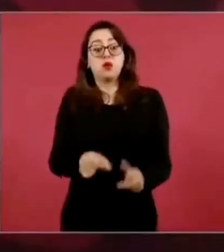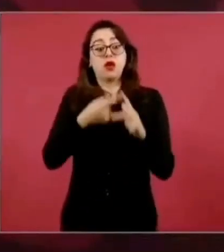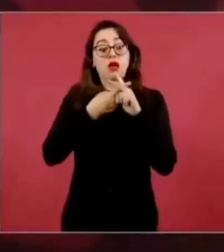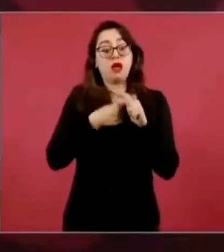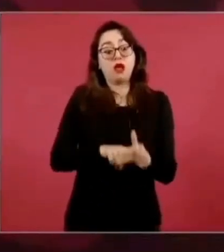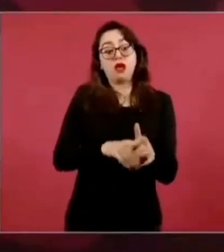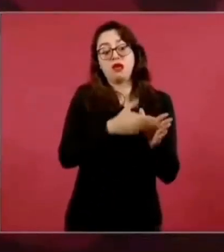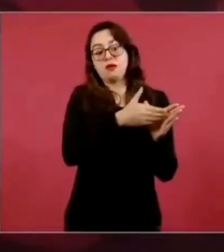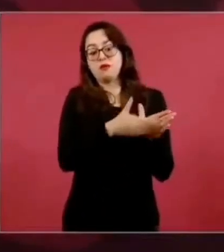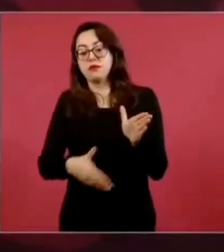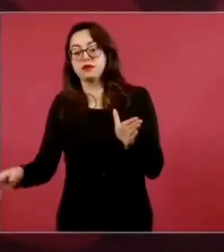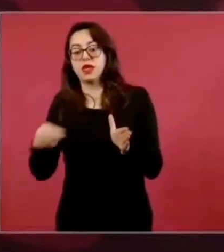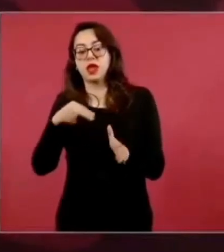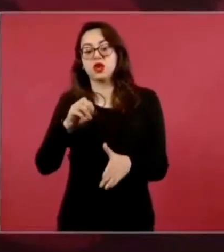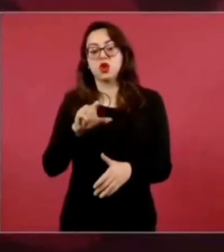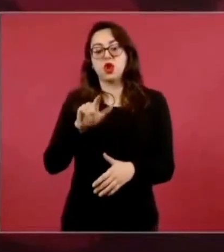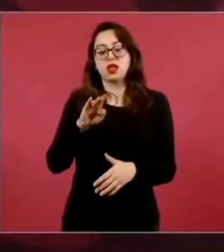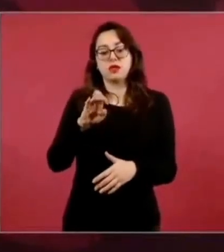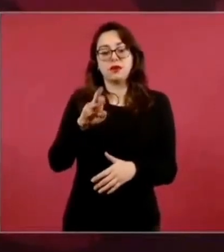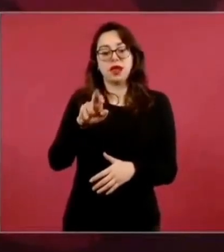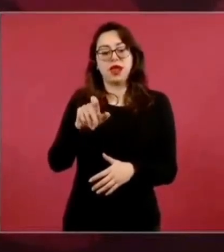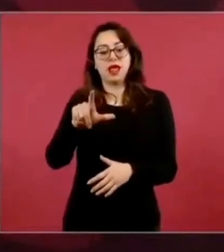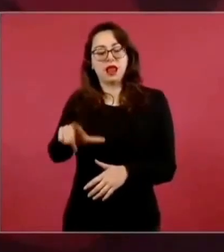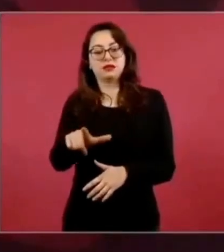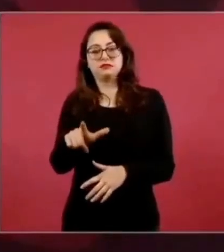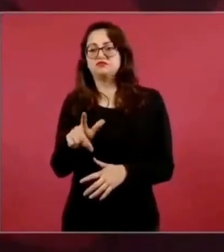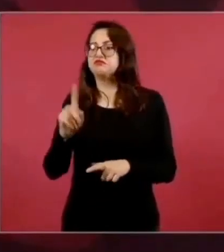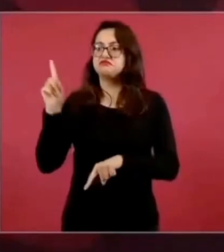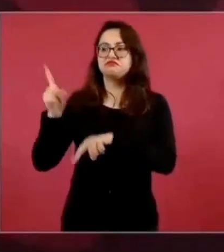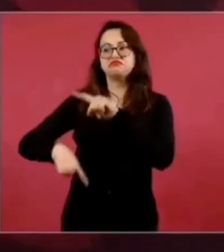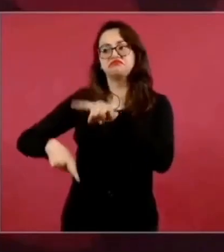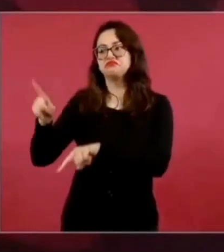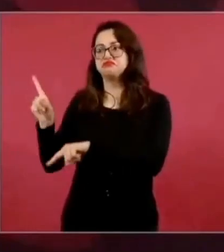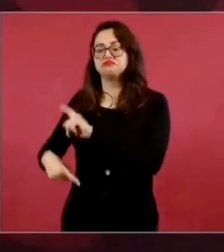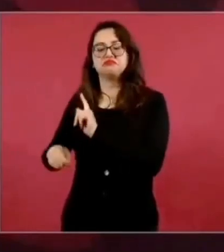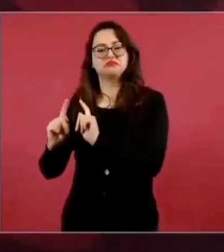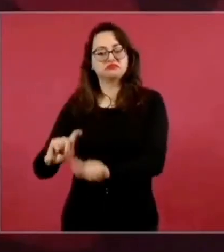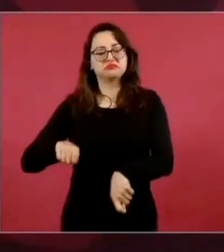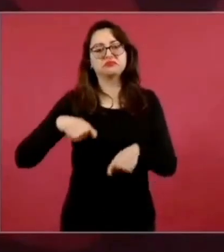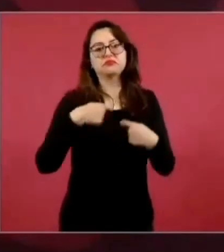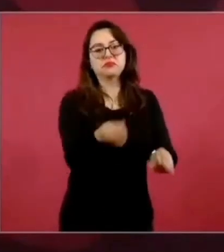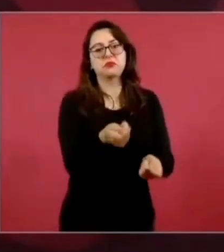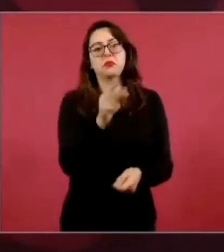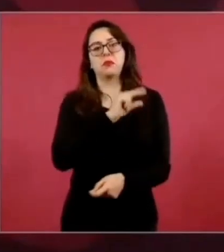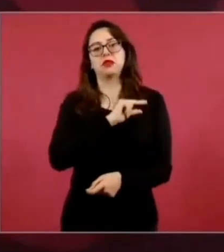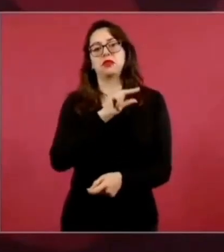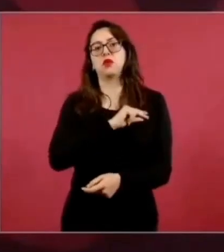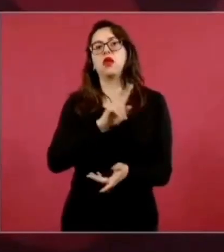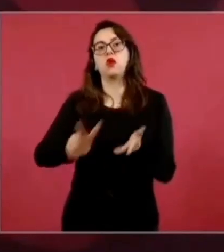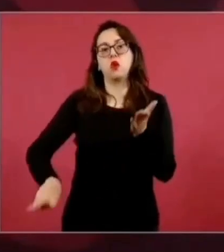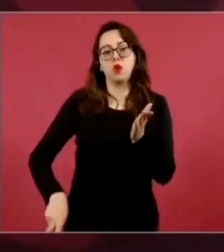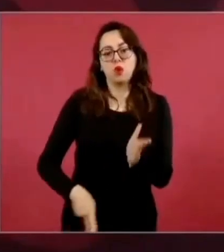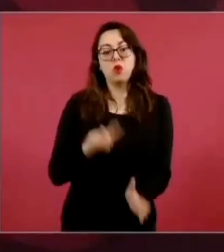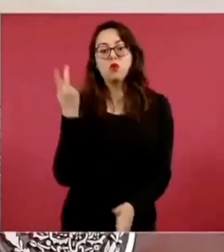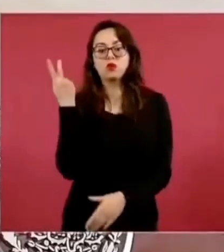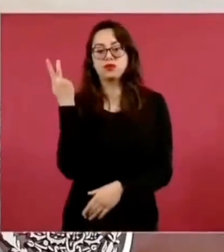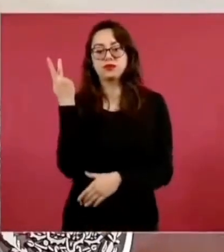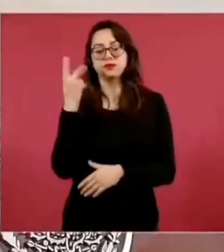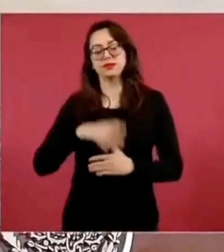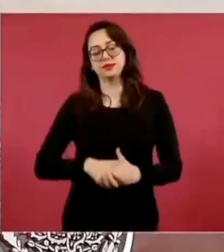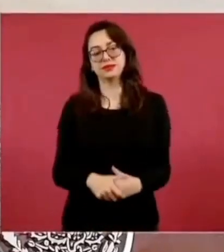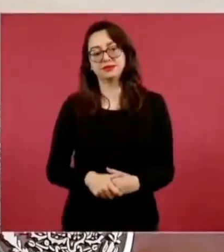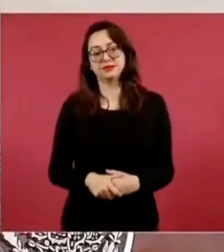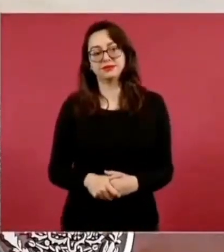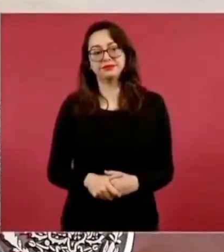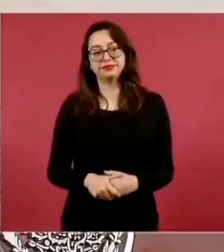a la privatización, a la entrega del petróleo y a la entrega de la industria eléctrica.